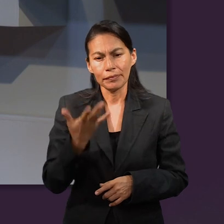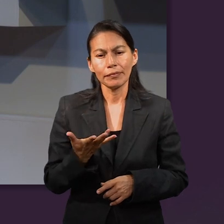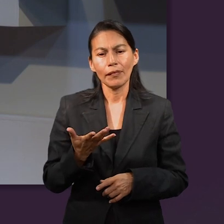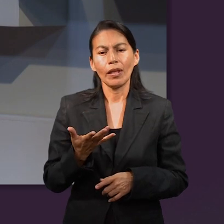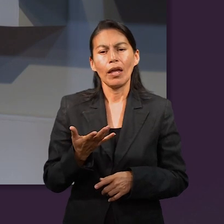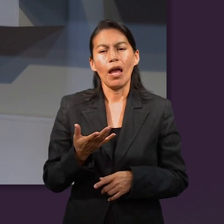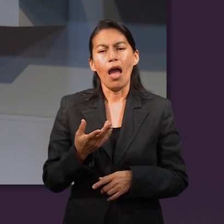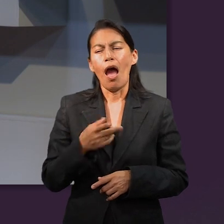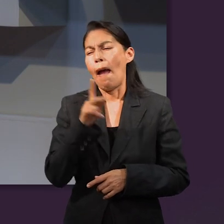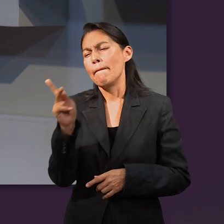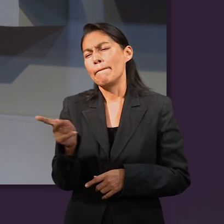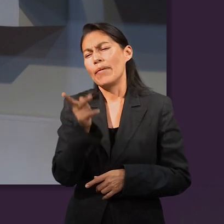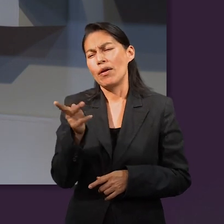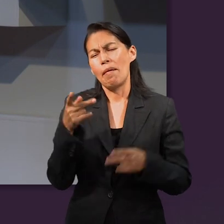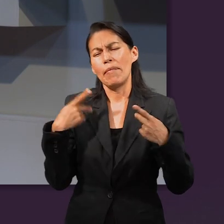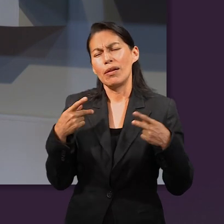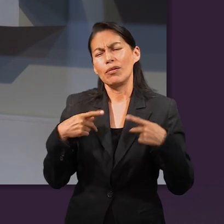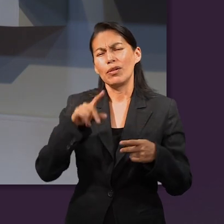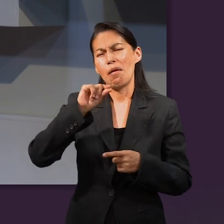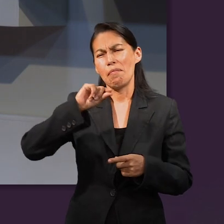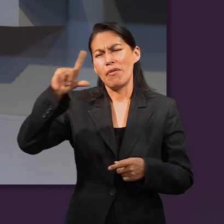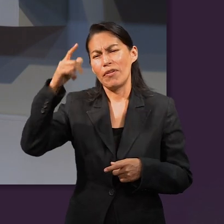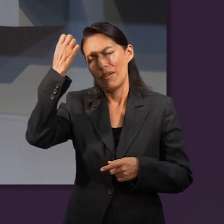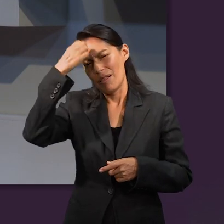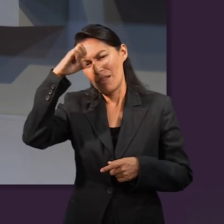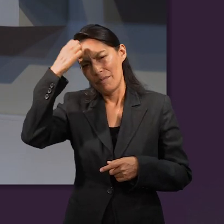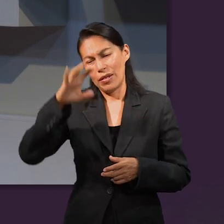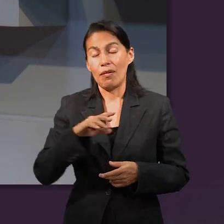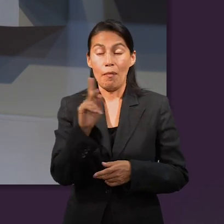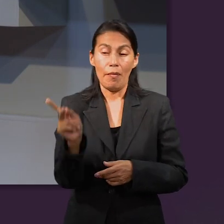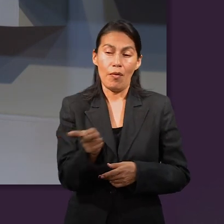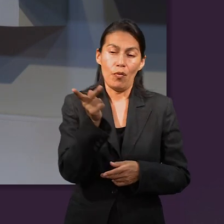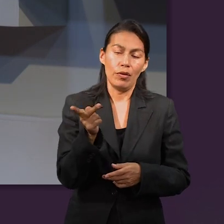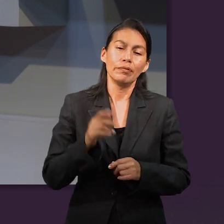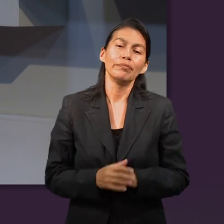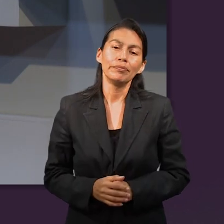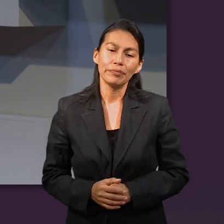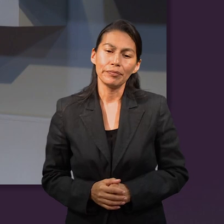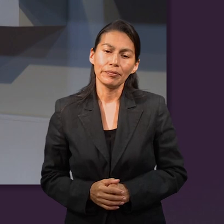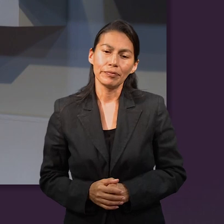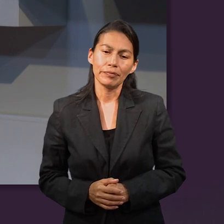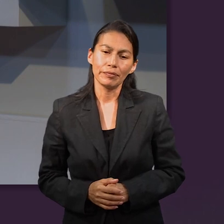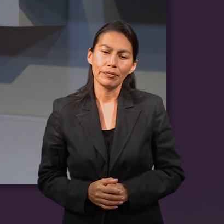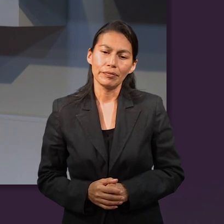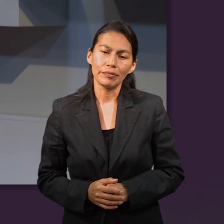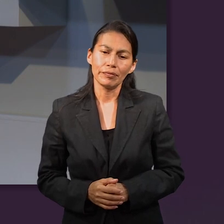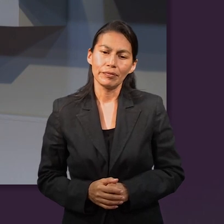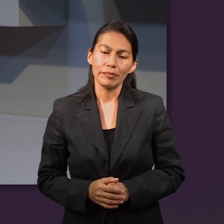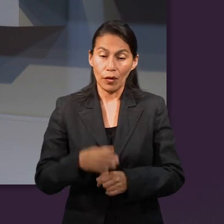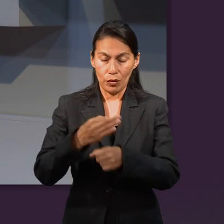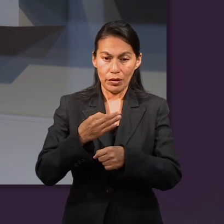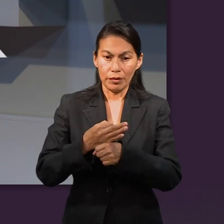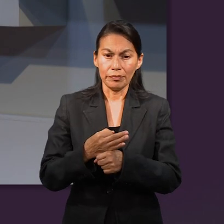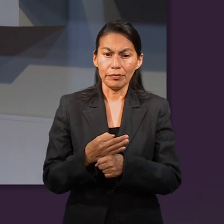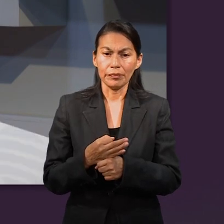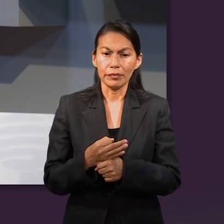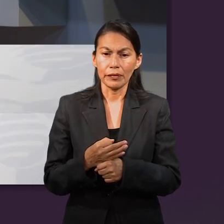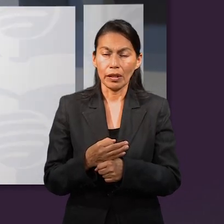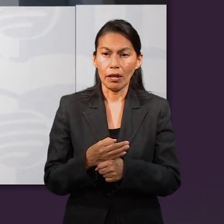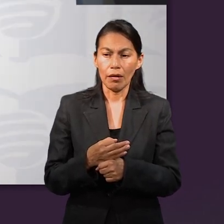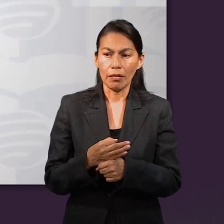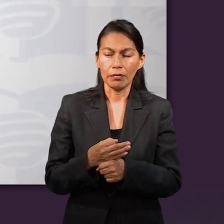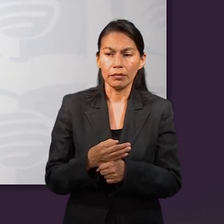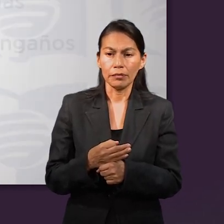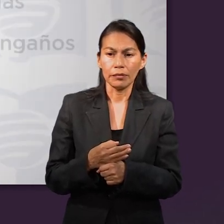aquí yo quisiera consultar al experto porque hay una pregunta muy interesante que le vamos a lanzar al experto en este